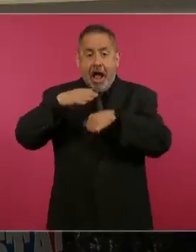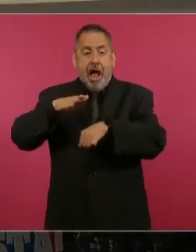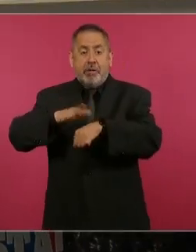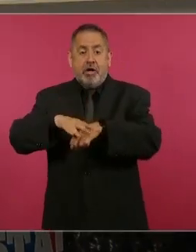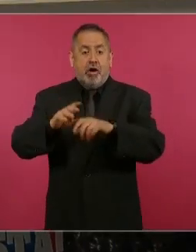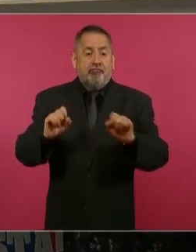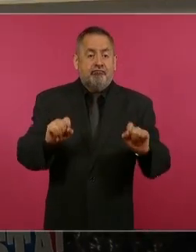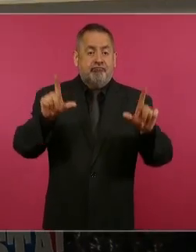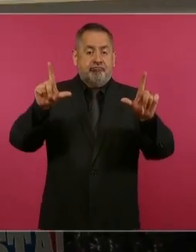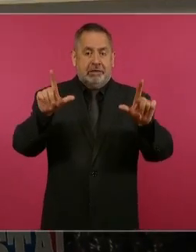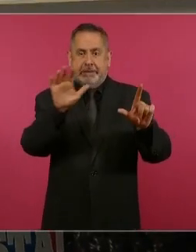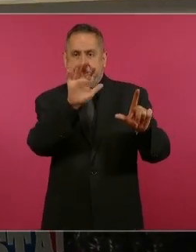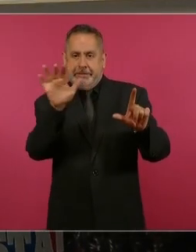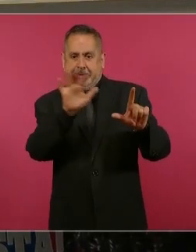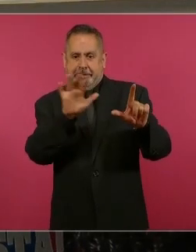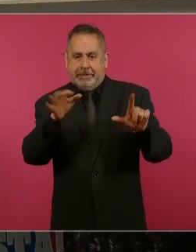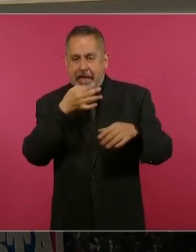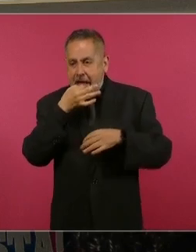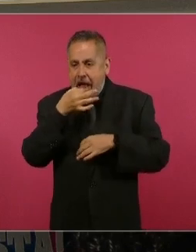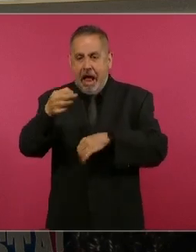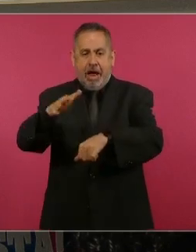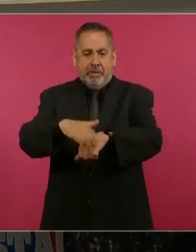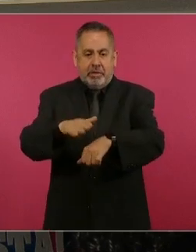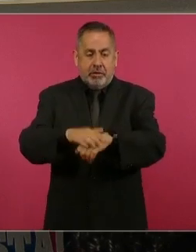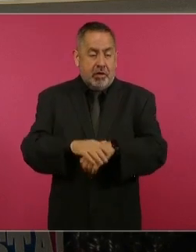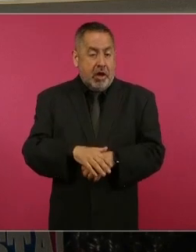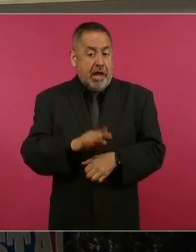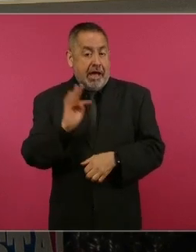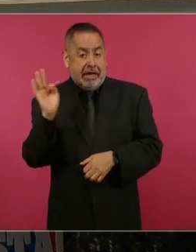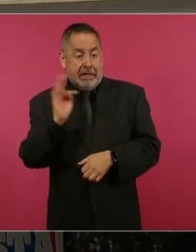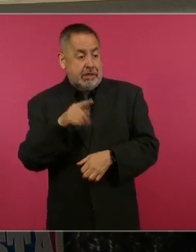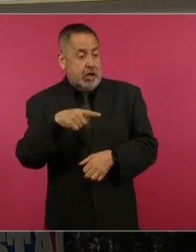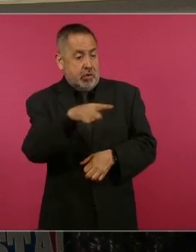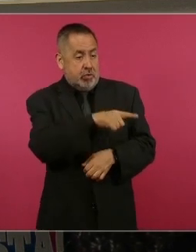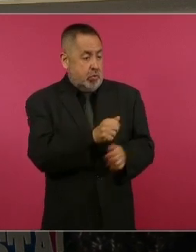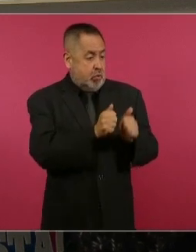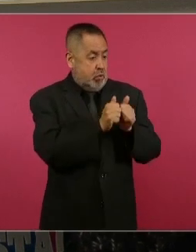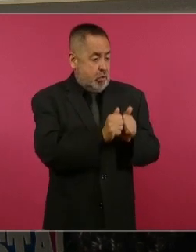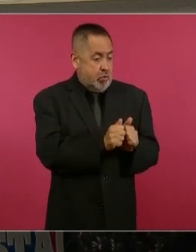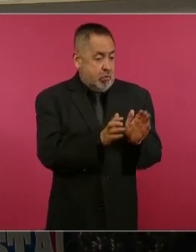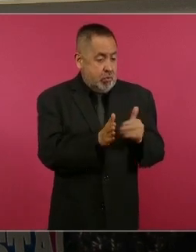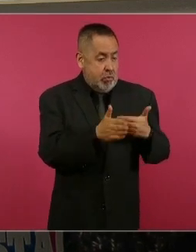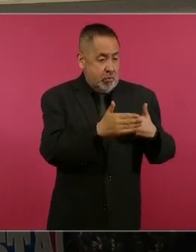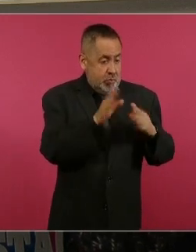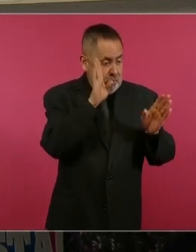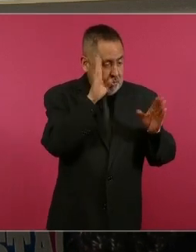eres conservador